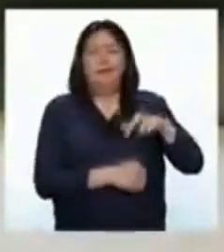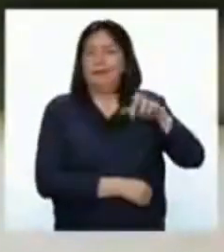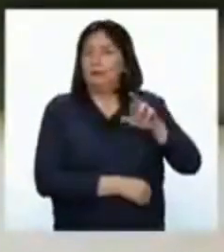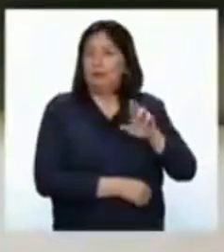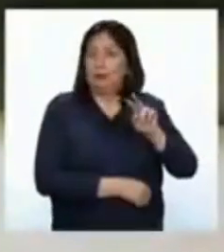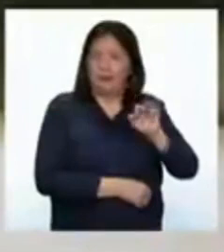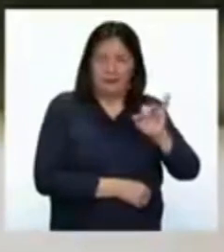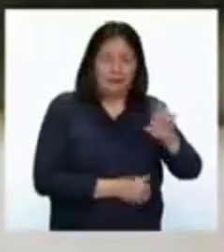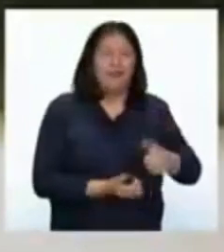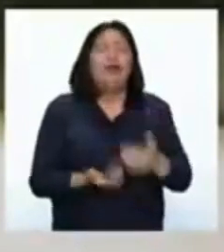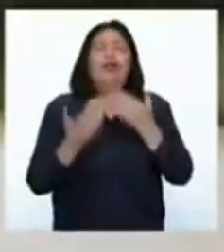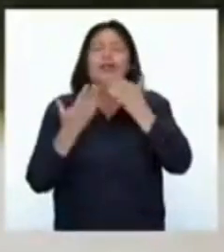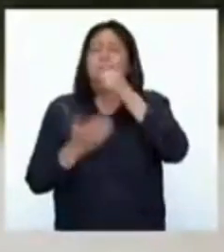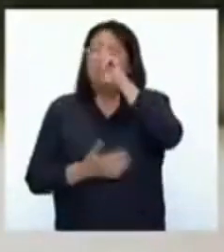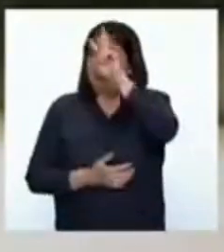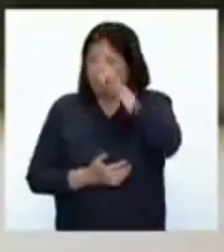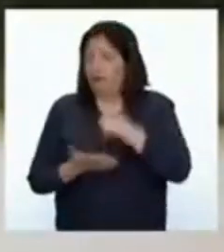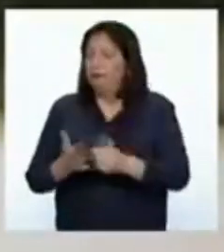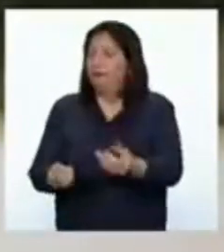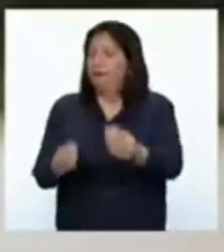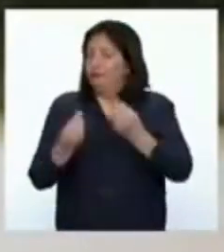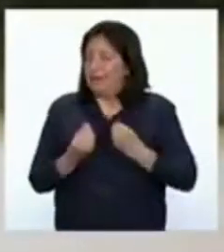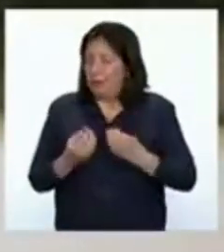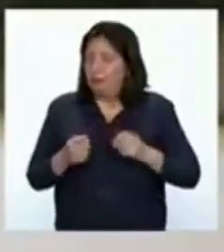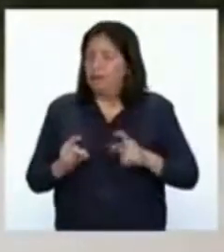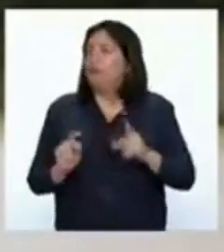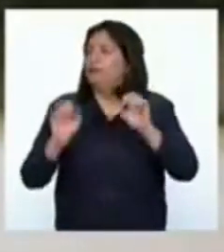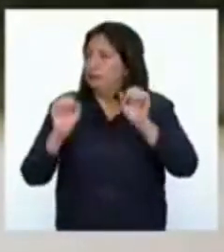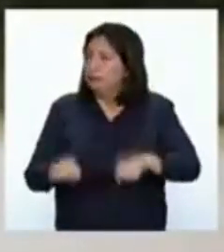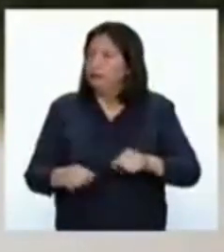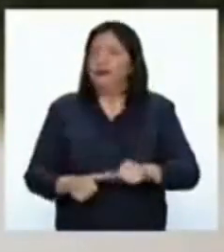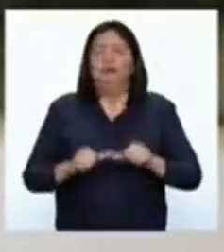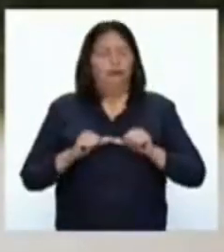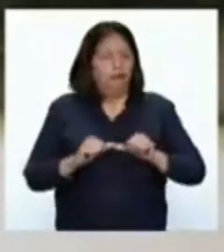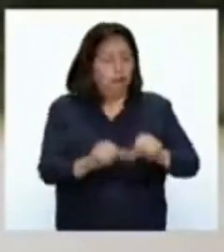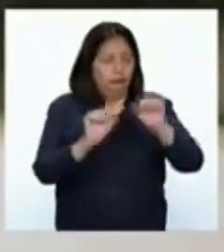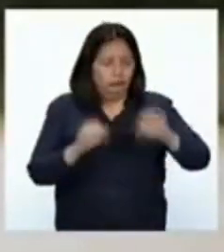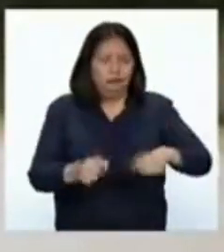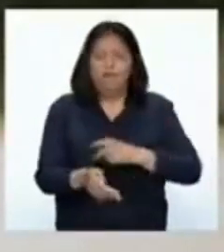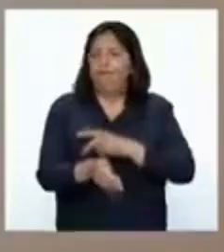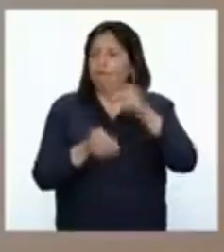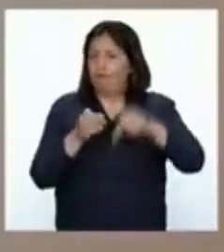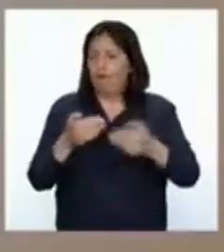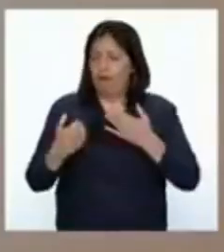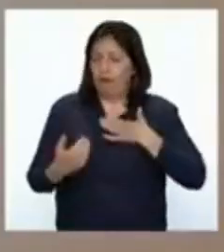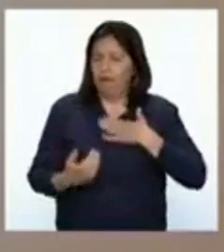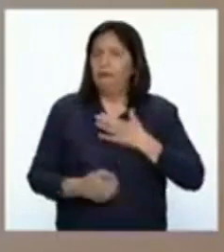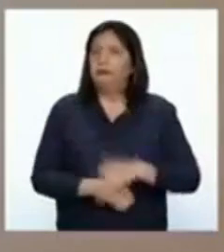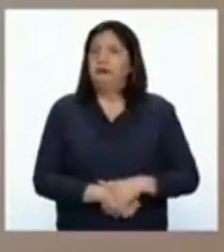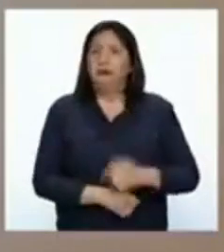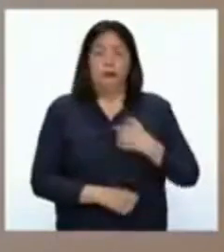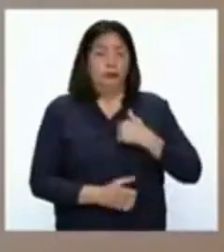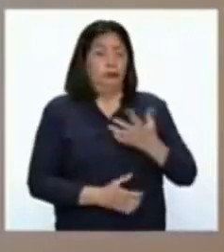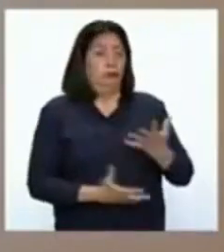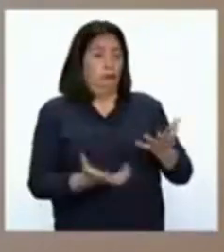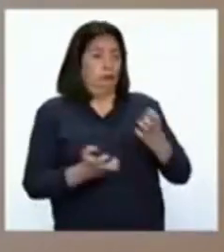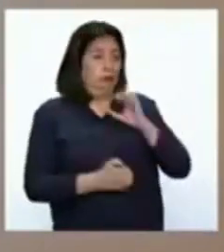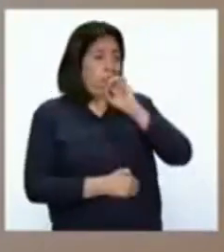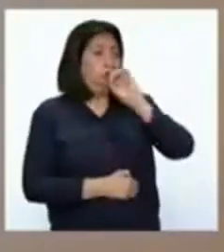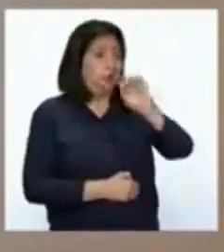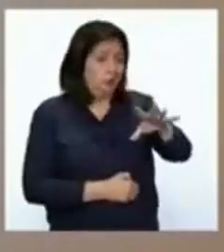gracias al Perú por darme esa oportunidad de seguir, de ser un profesional. Yo quiero decir